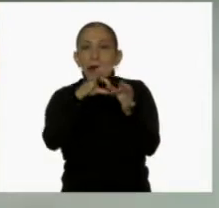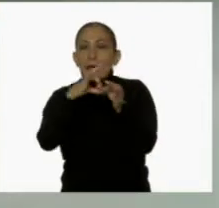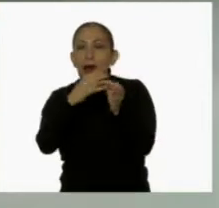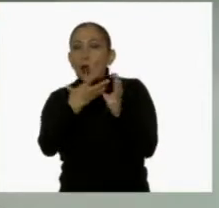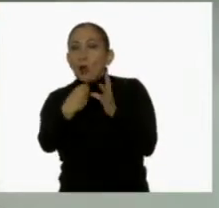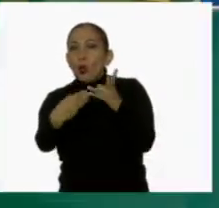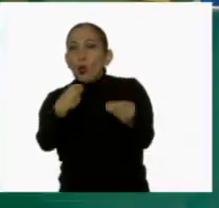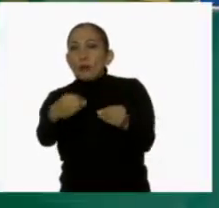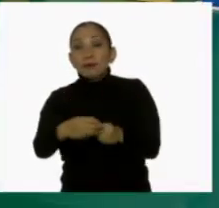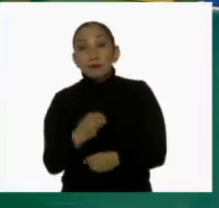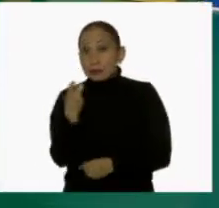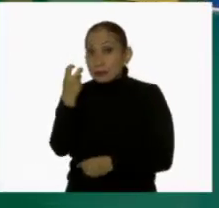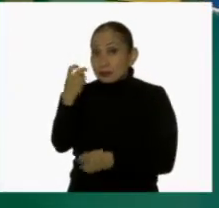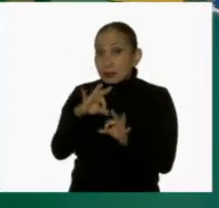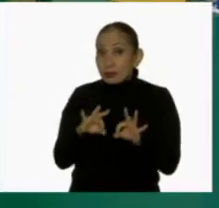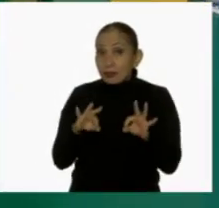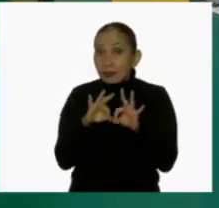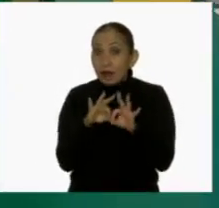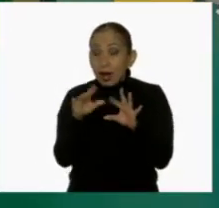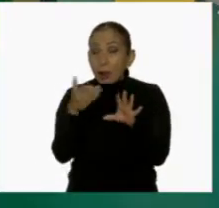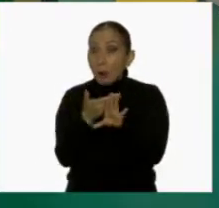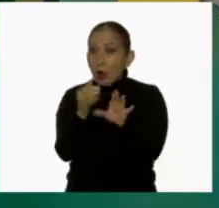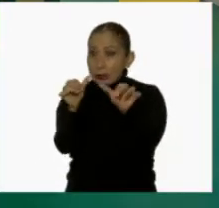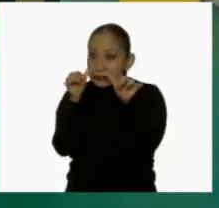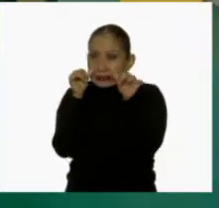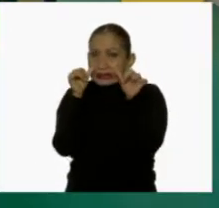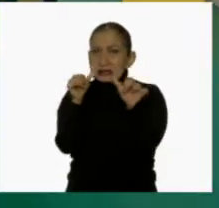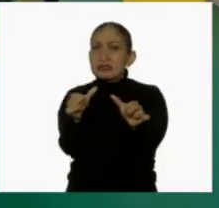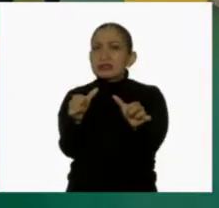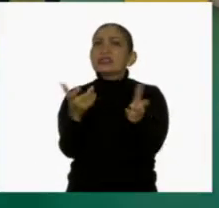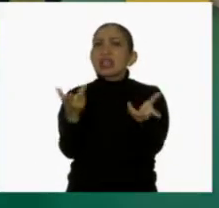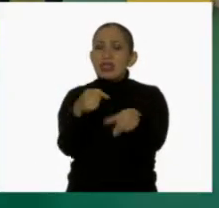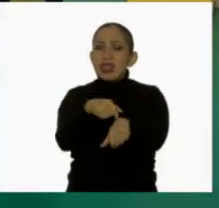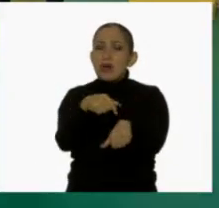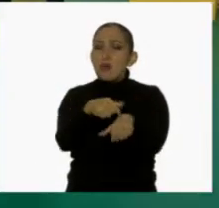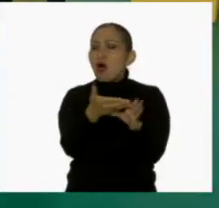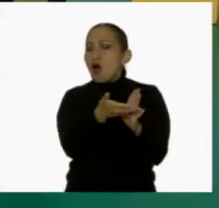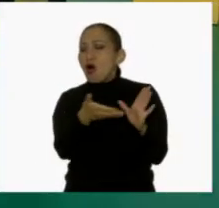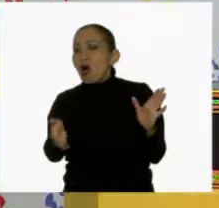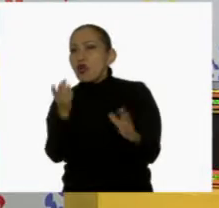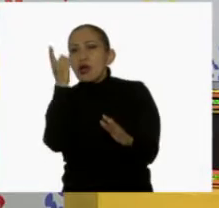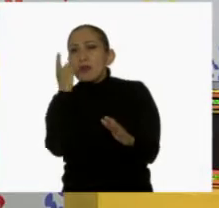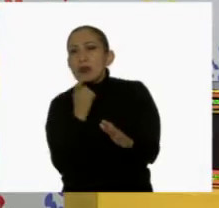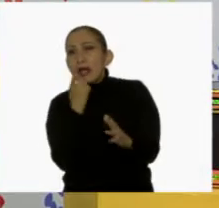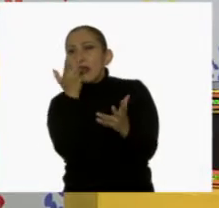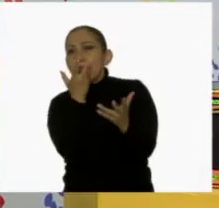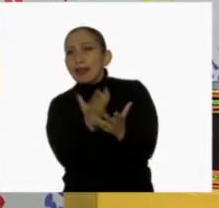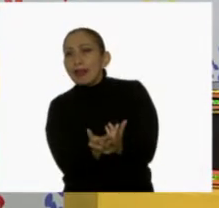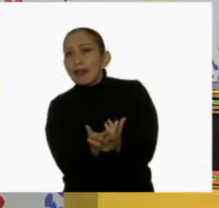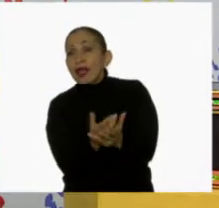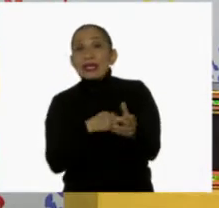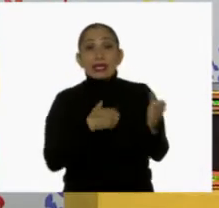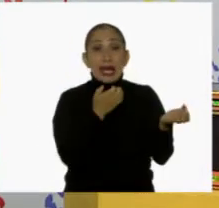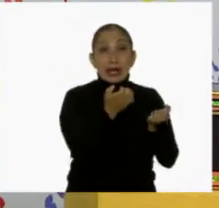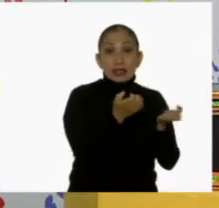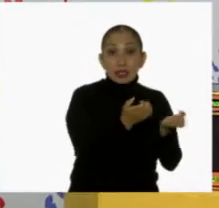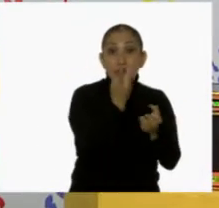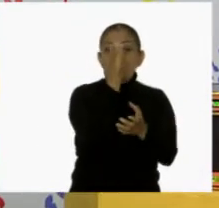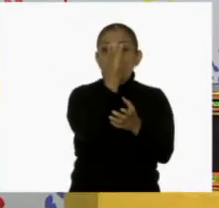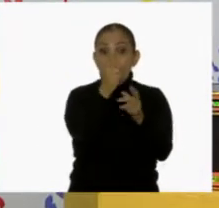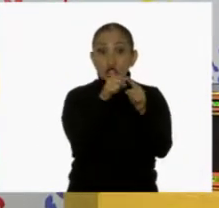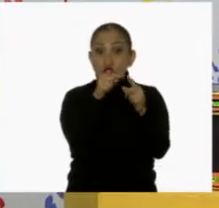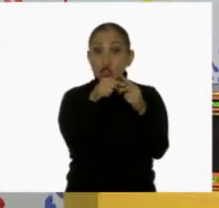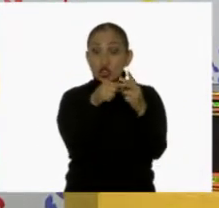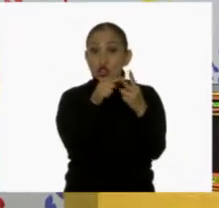Por eso es necesario poner mucha atención al tiempo que dedicamos al descanso y a la actividad física, pues son dos